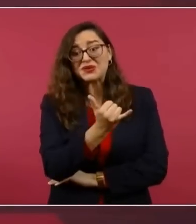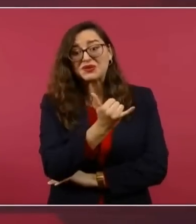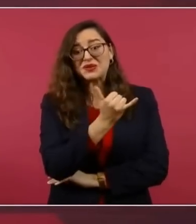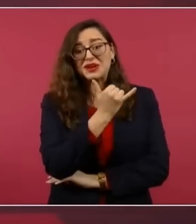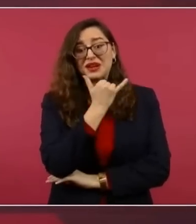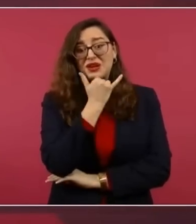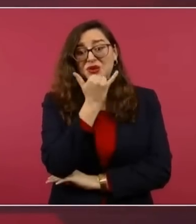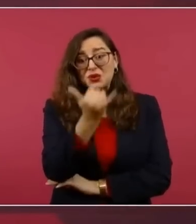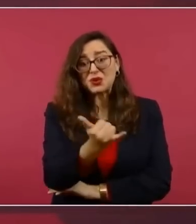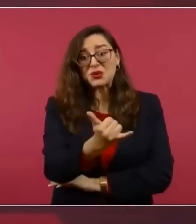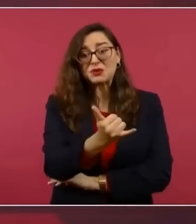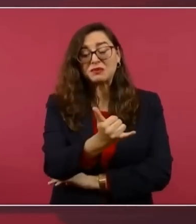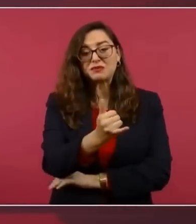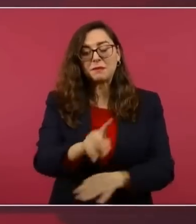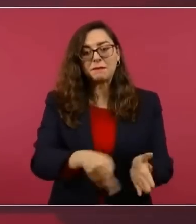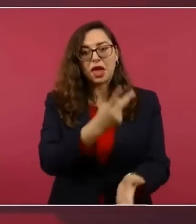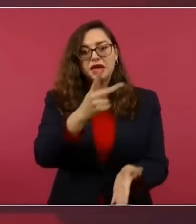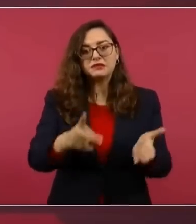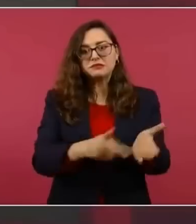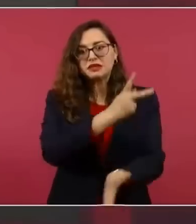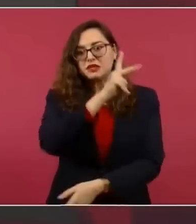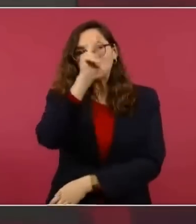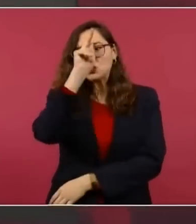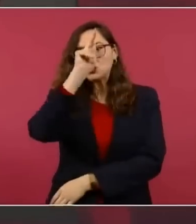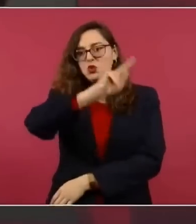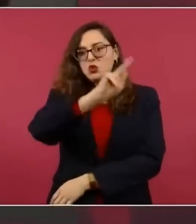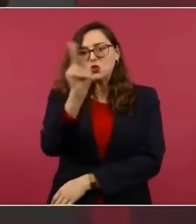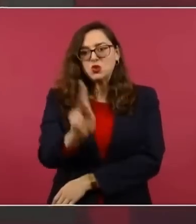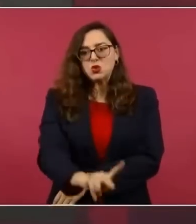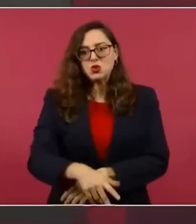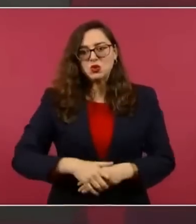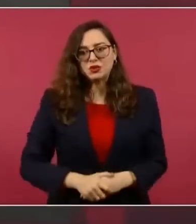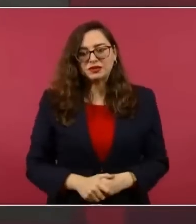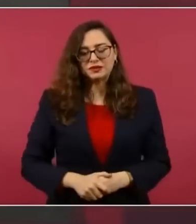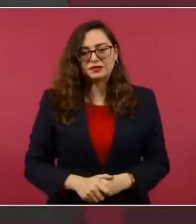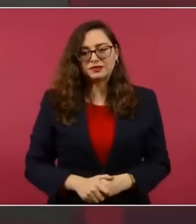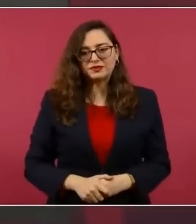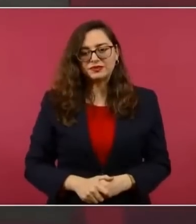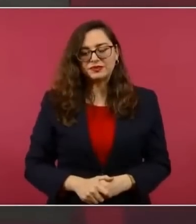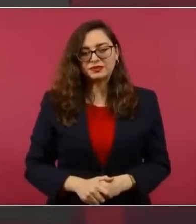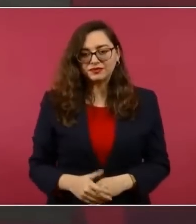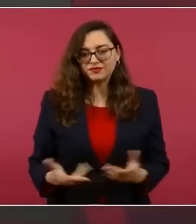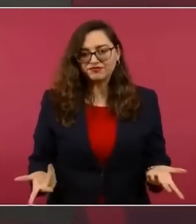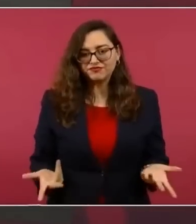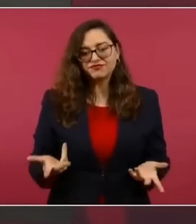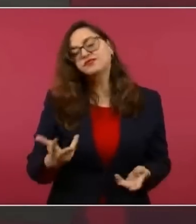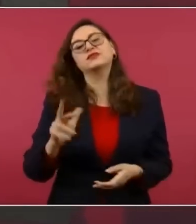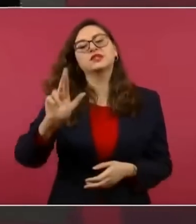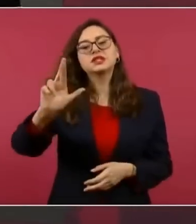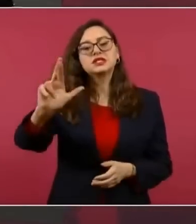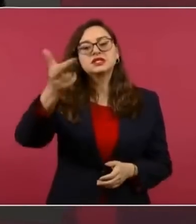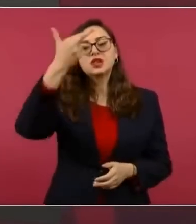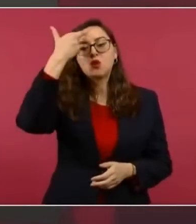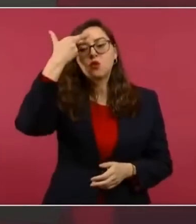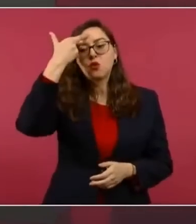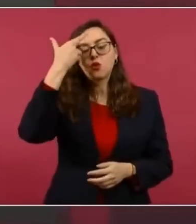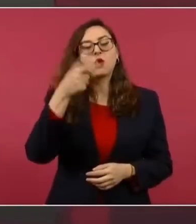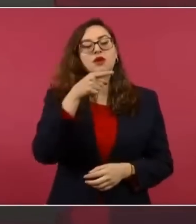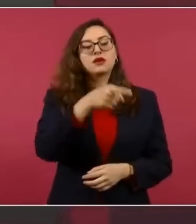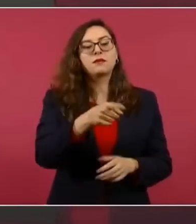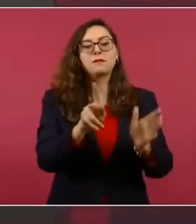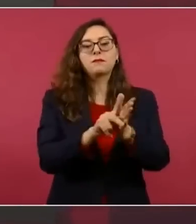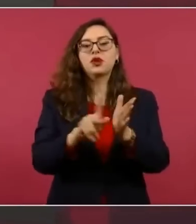Se acuerdan cuando, hablando del Tren Maya, sacó en ocho columnas el Reforma